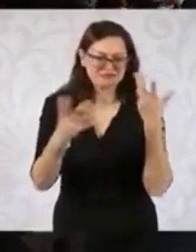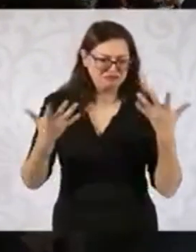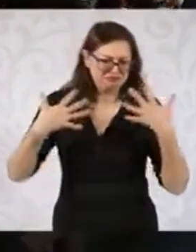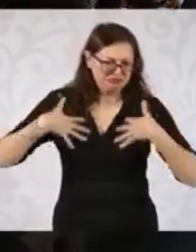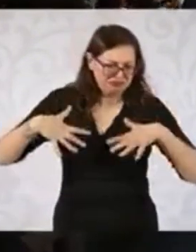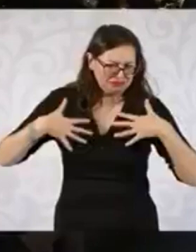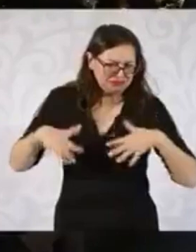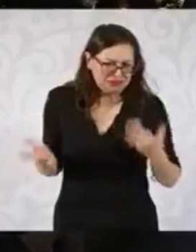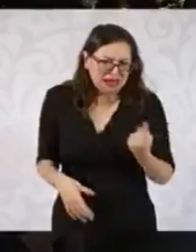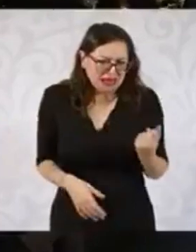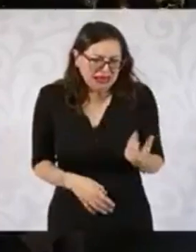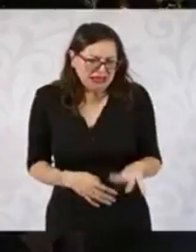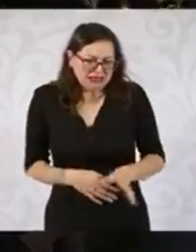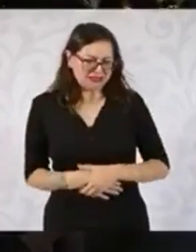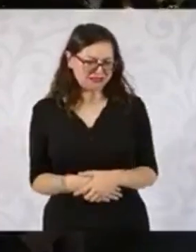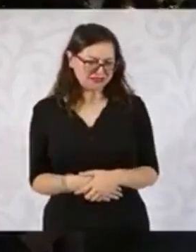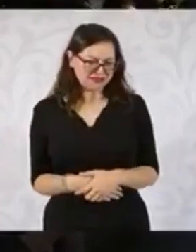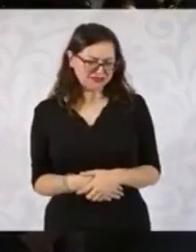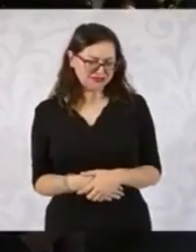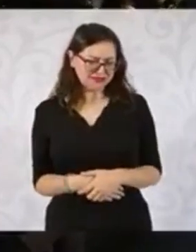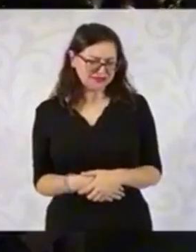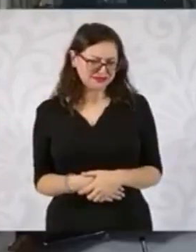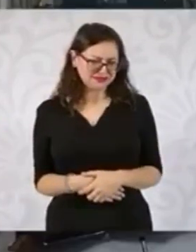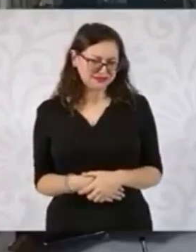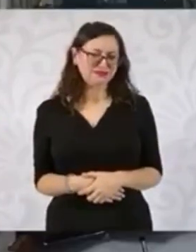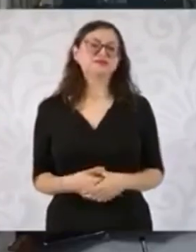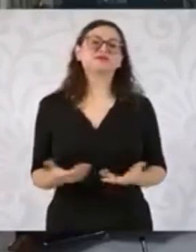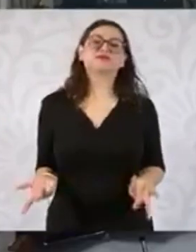Y por otro lado, hoy a las once de la mañana, trabajadores de los estados…